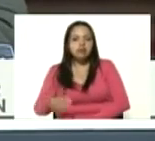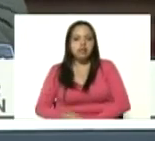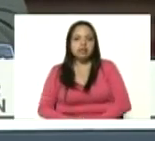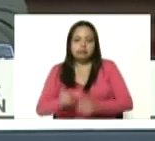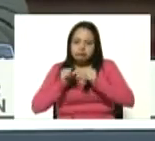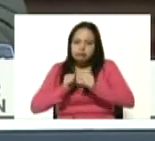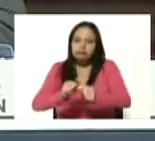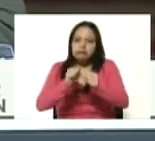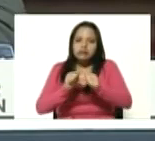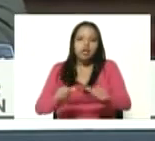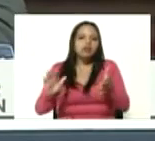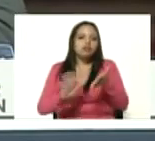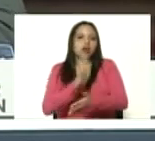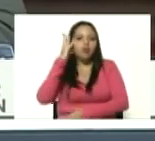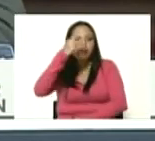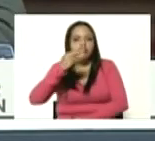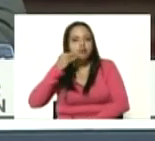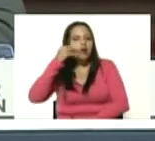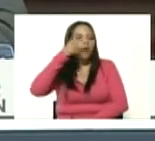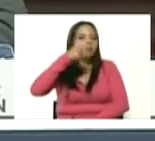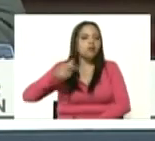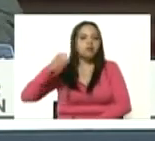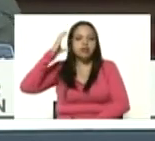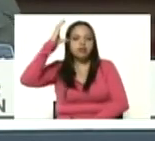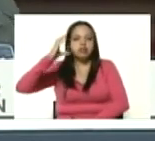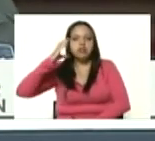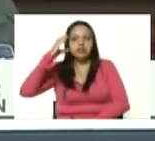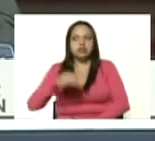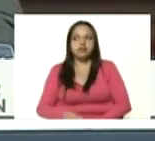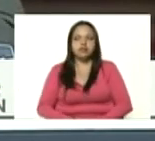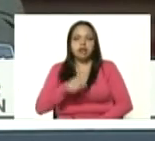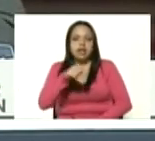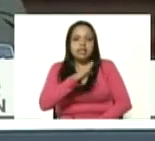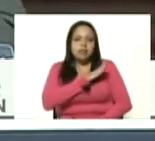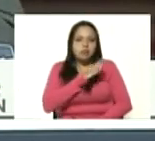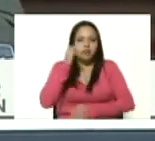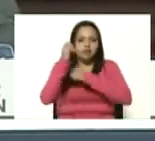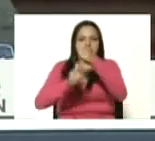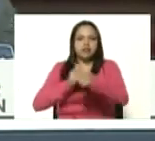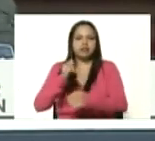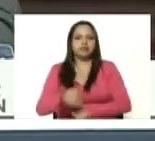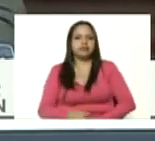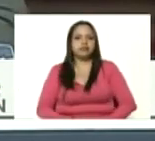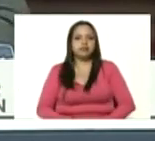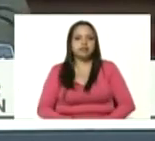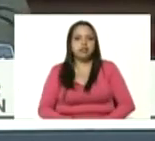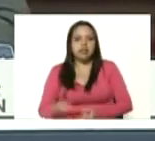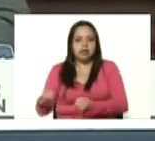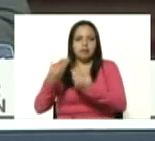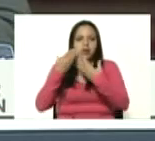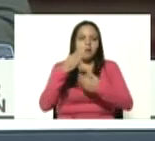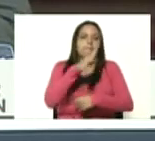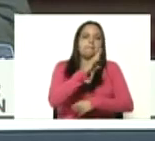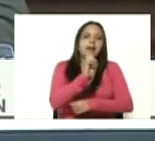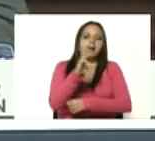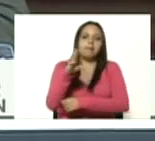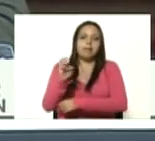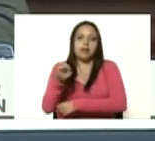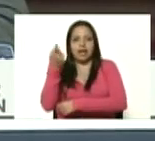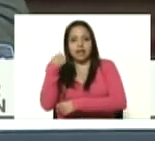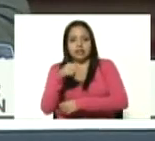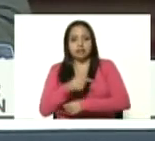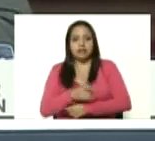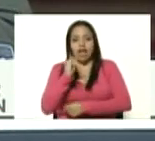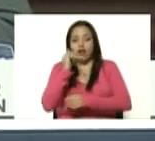en la juventud en el pueblo en la conciencia aquí tenemos un video que me envió Pepe Rangel ayer me